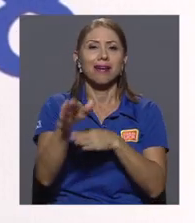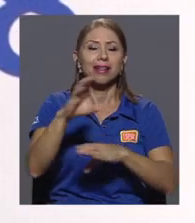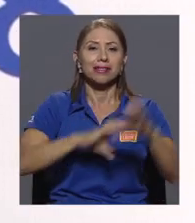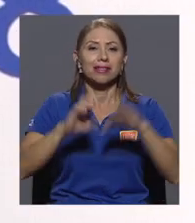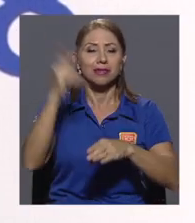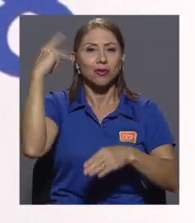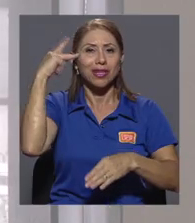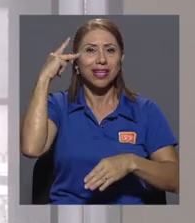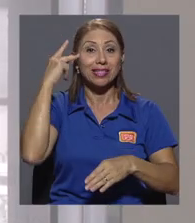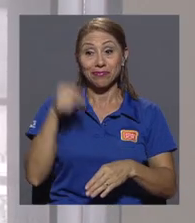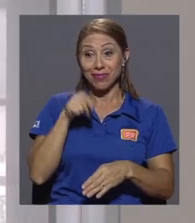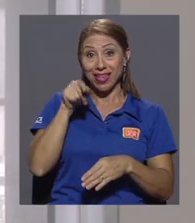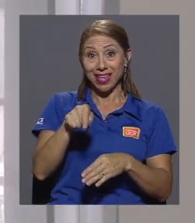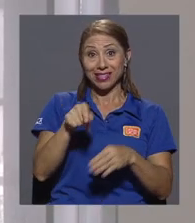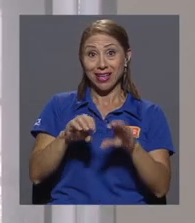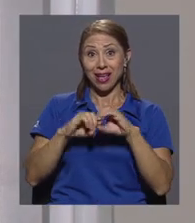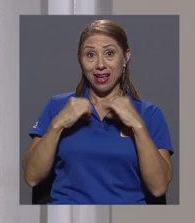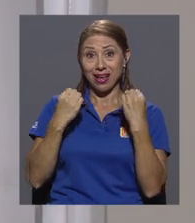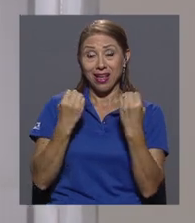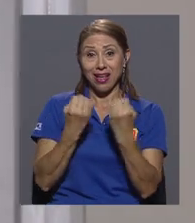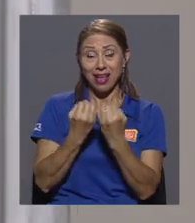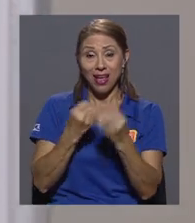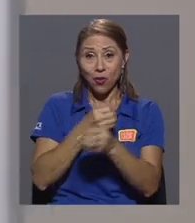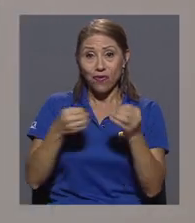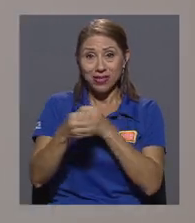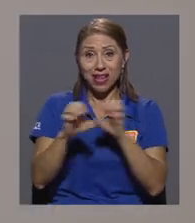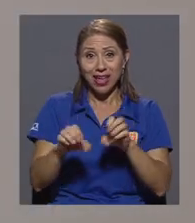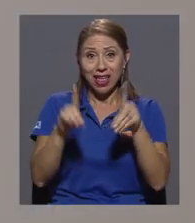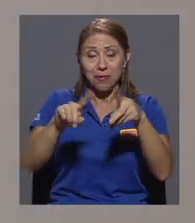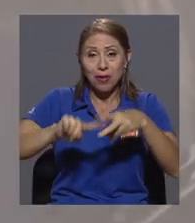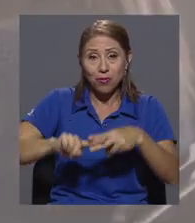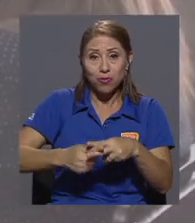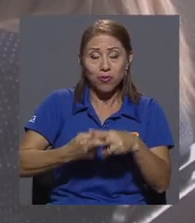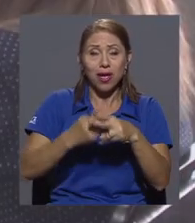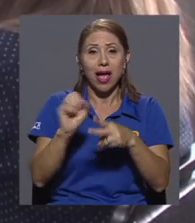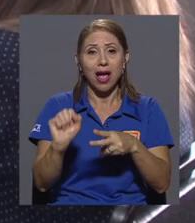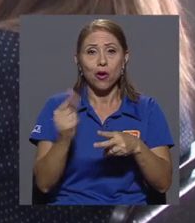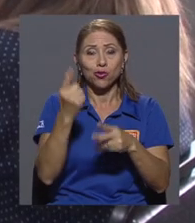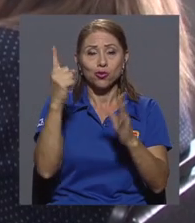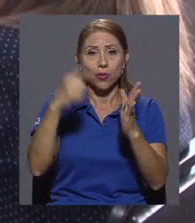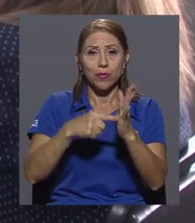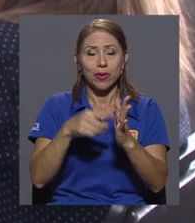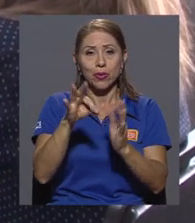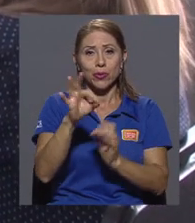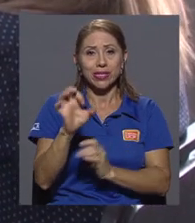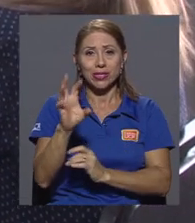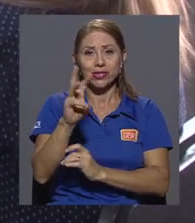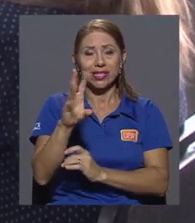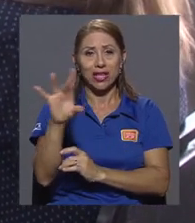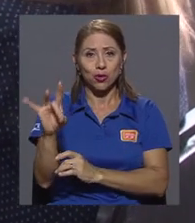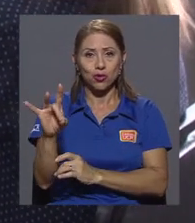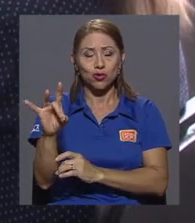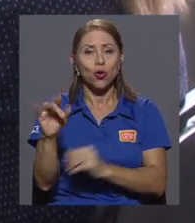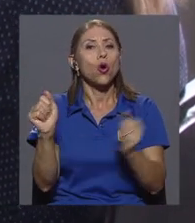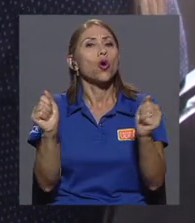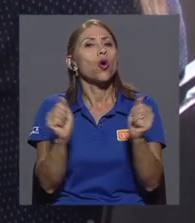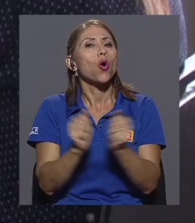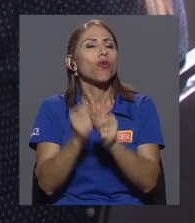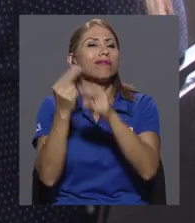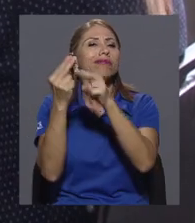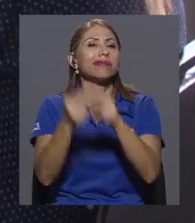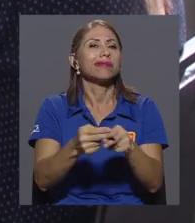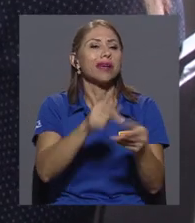académica abrió sus puertas a la población estudiantil en agosto de 1968, bajo la modalidad de escuela